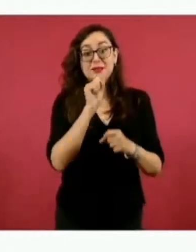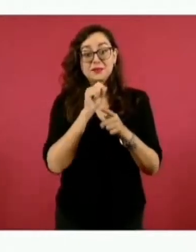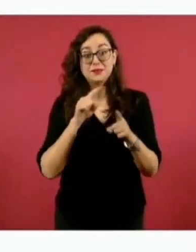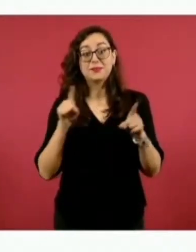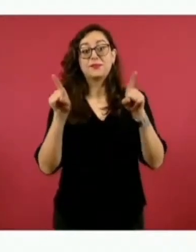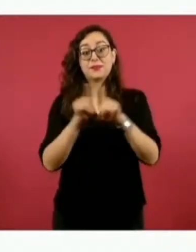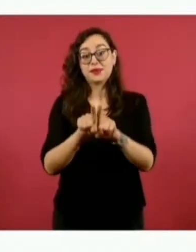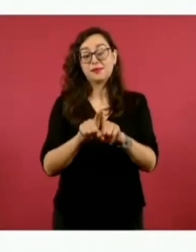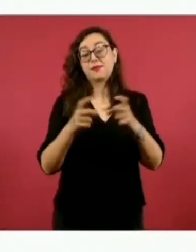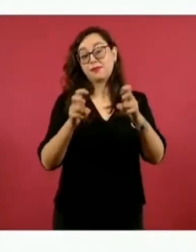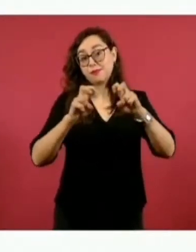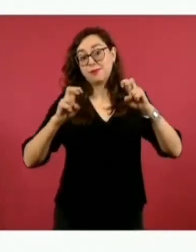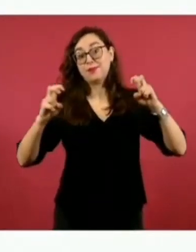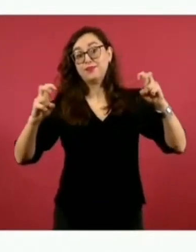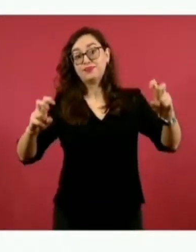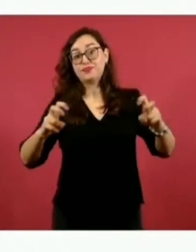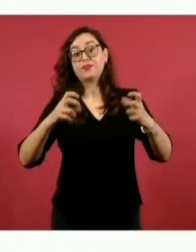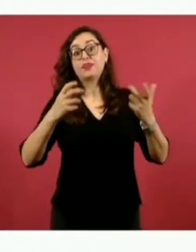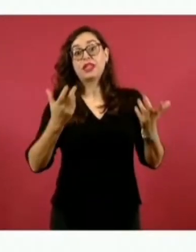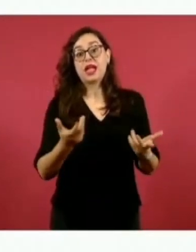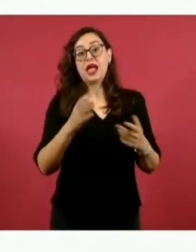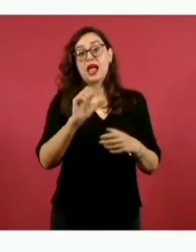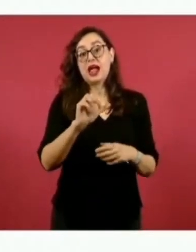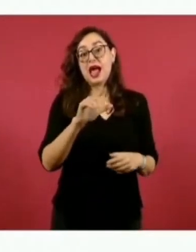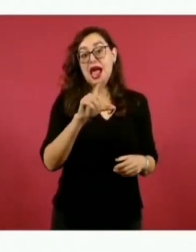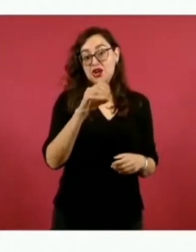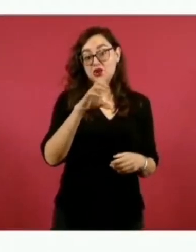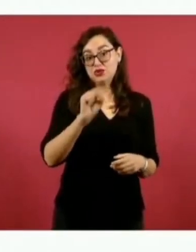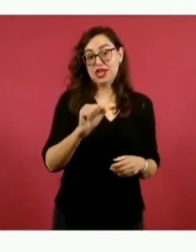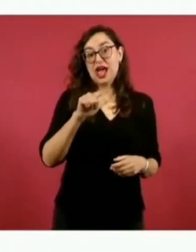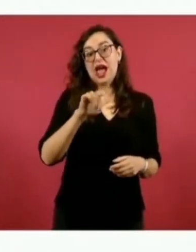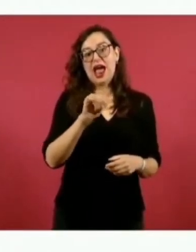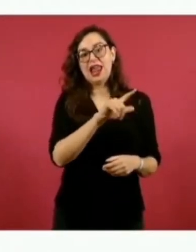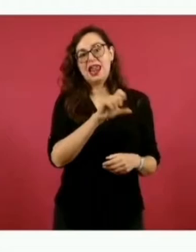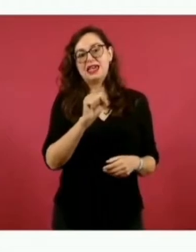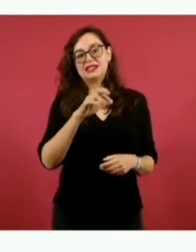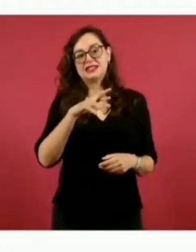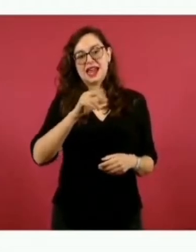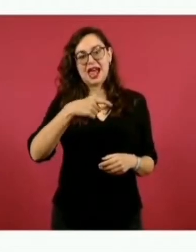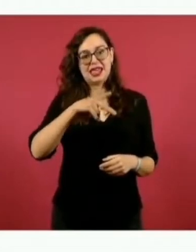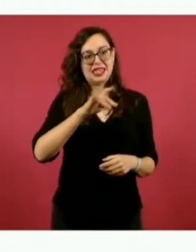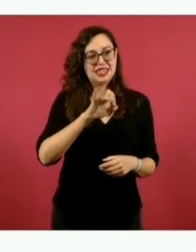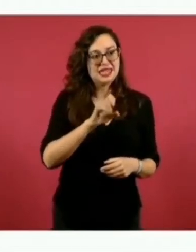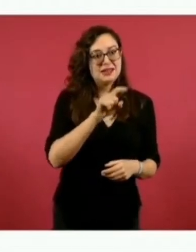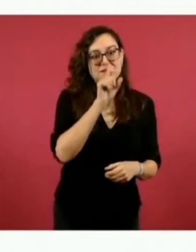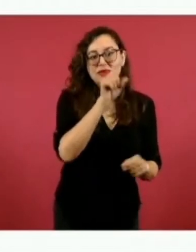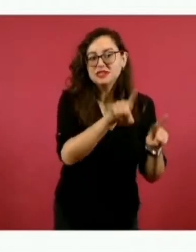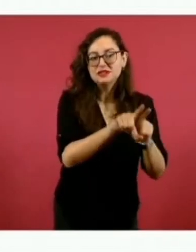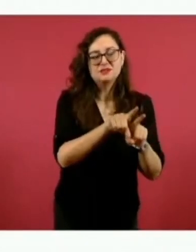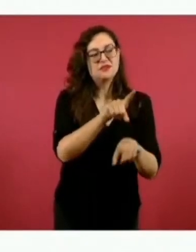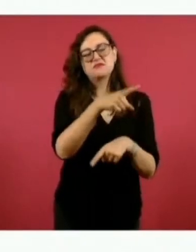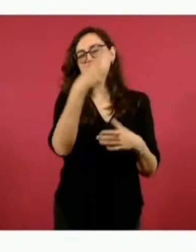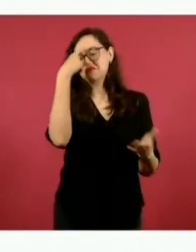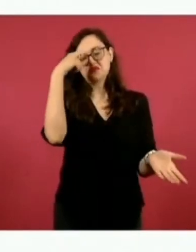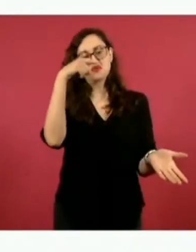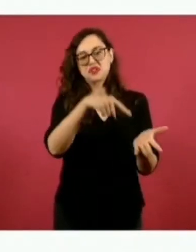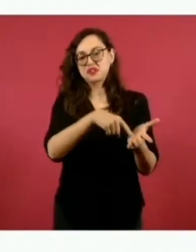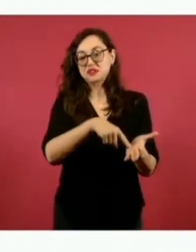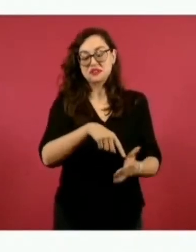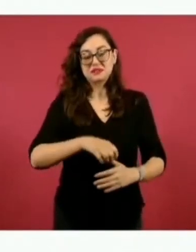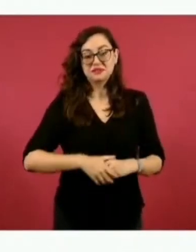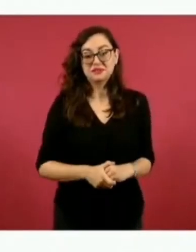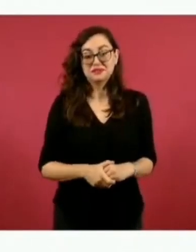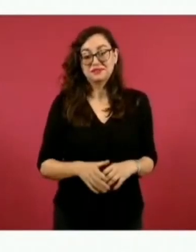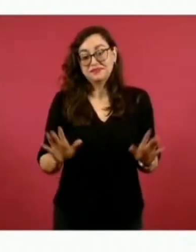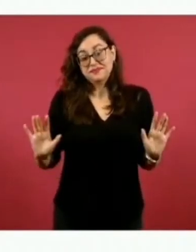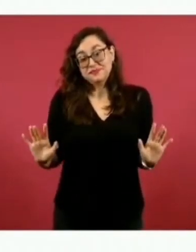decían, como decía yo al principio, Dios los hace y ellos se juntan. Pero bueno, vamos a pasarnos